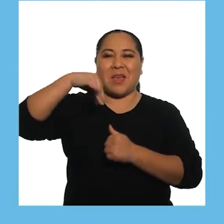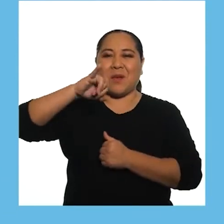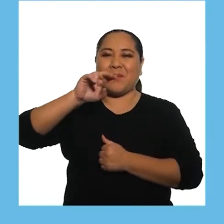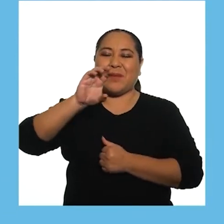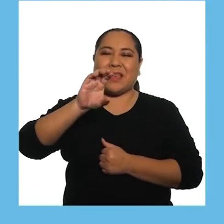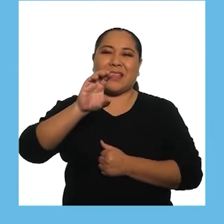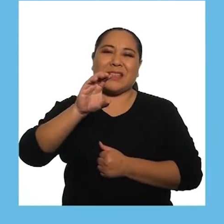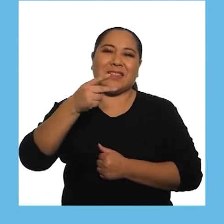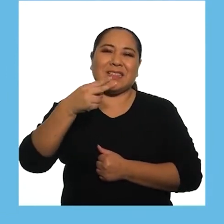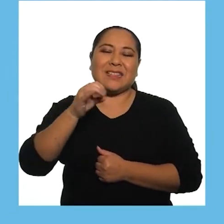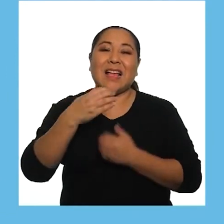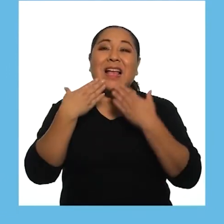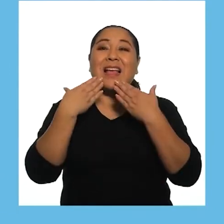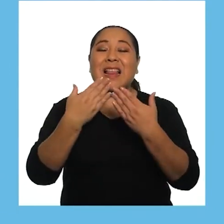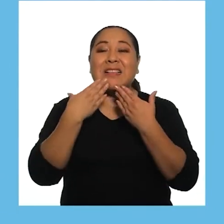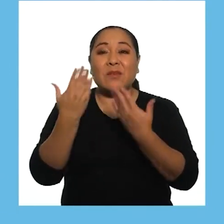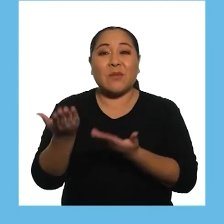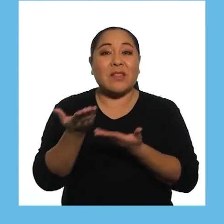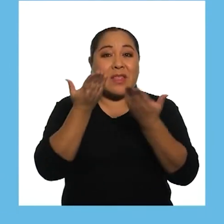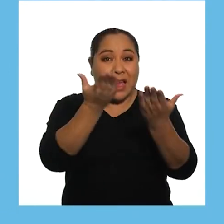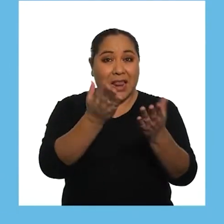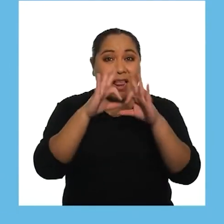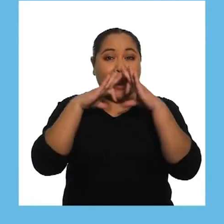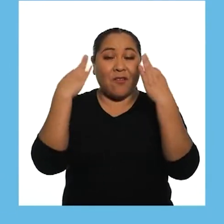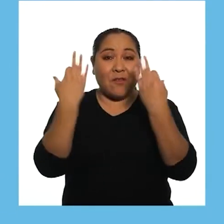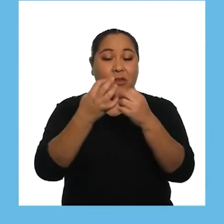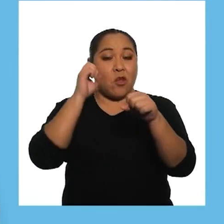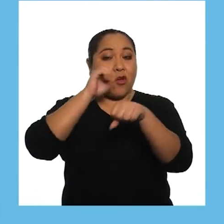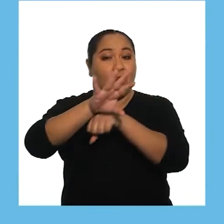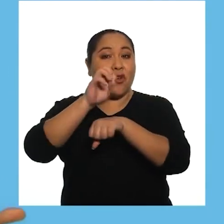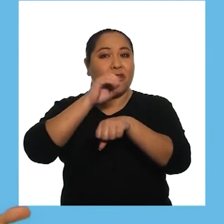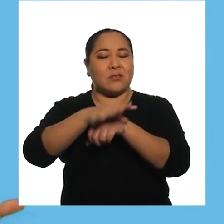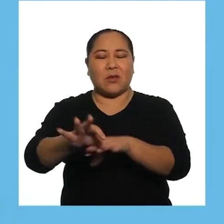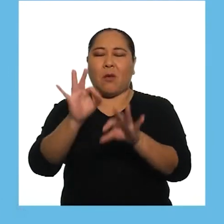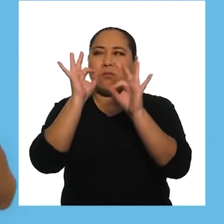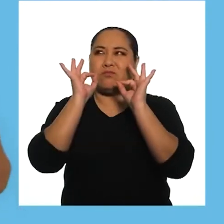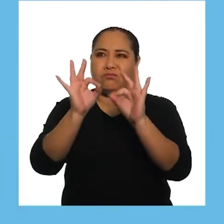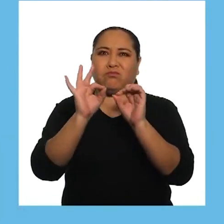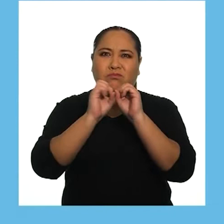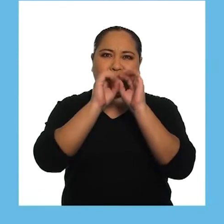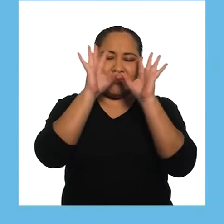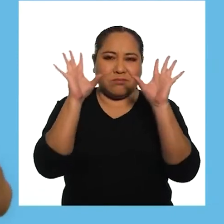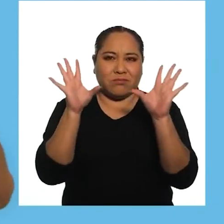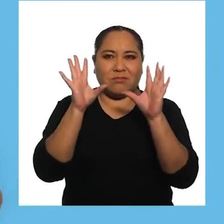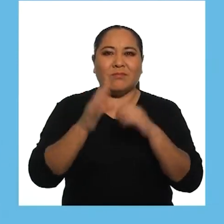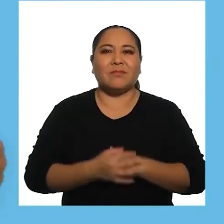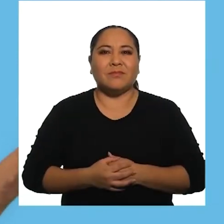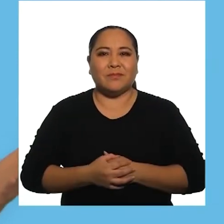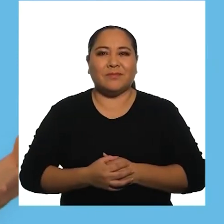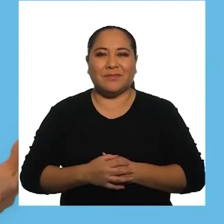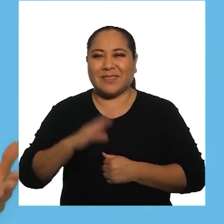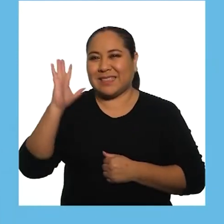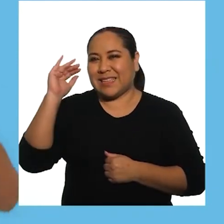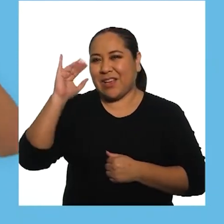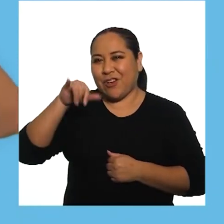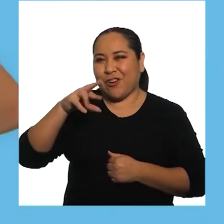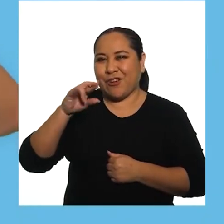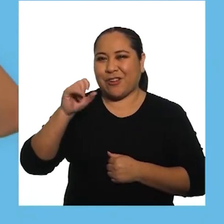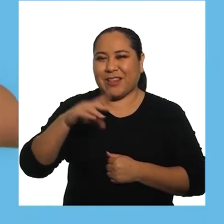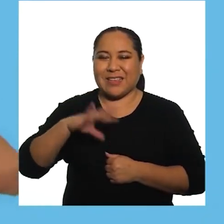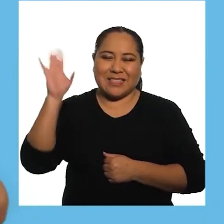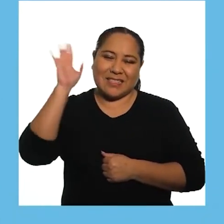Genial Michelle Gracias por brindarles a las familias Recomendaciones tan precisas Y claras